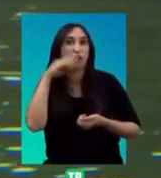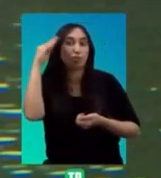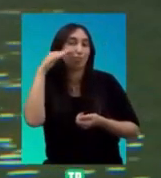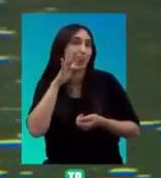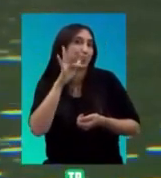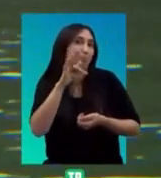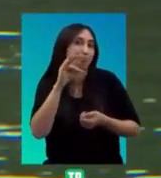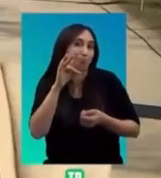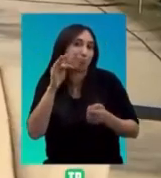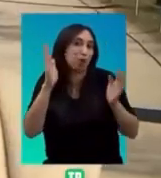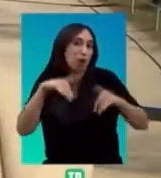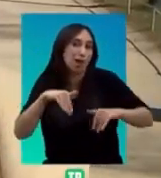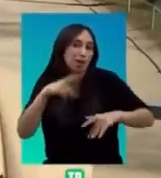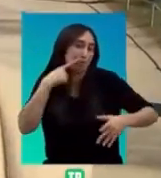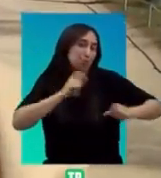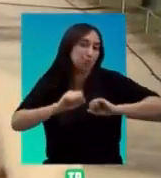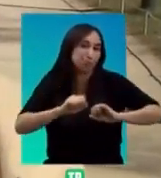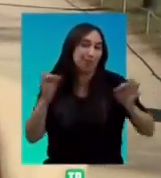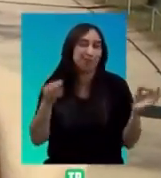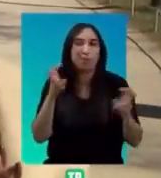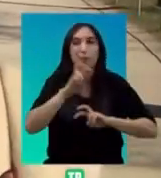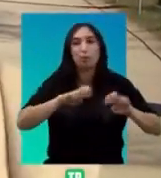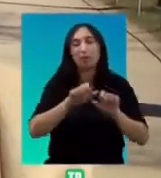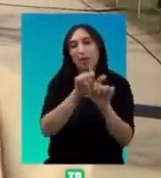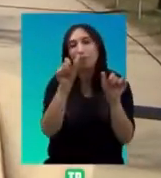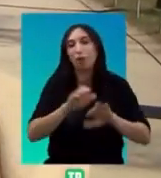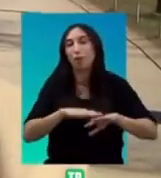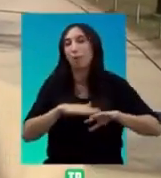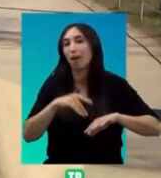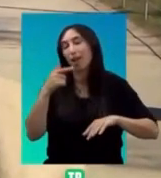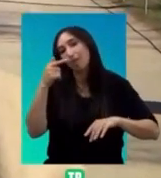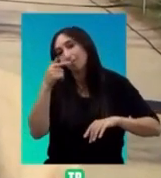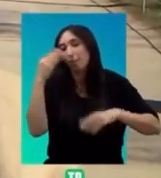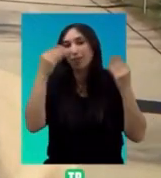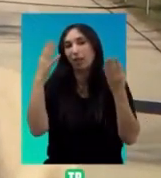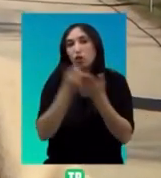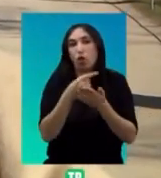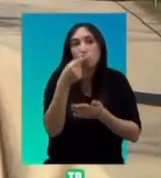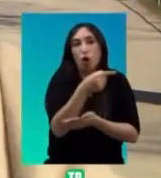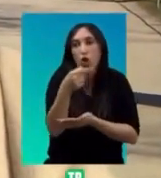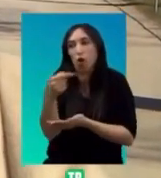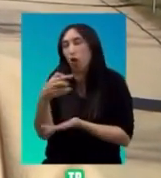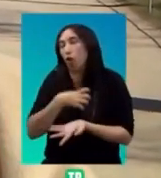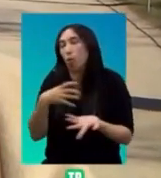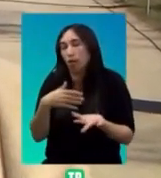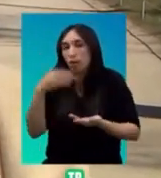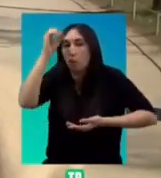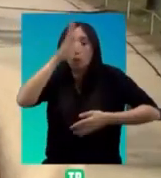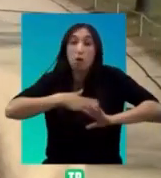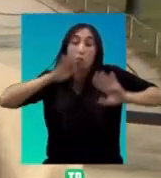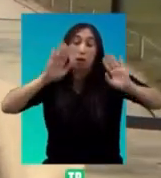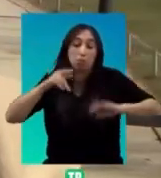nos da un perrenque. O sea, hay que buscar una manera de pensar que no todo es malo. Bajo mi punto de vista, ¿vale?